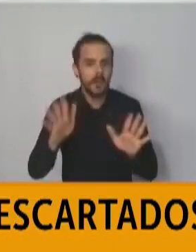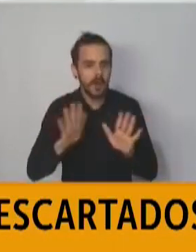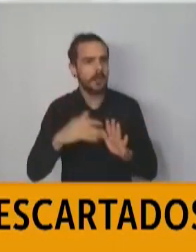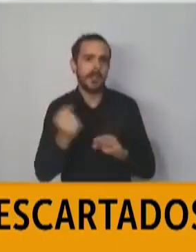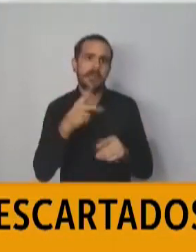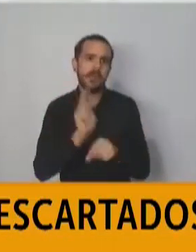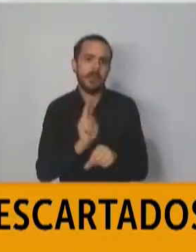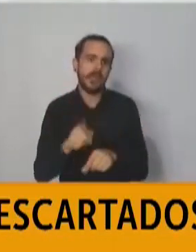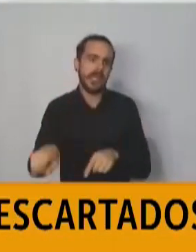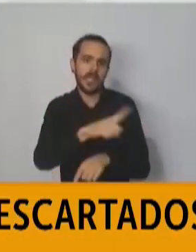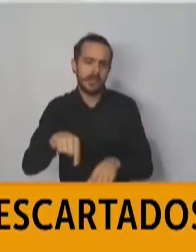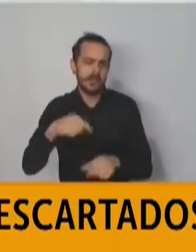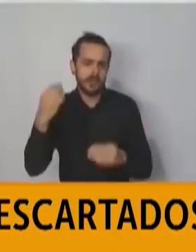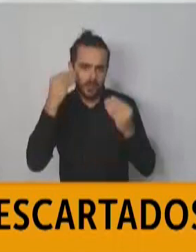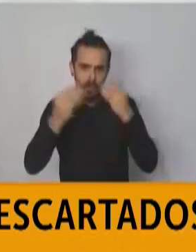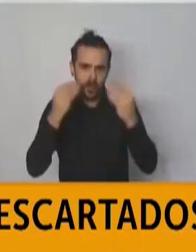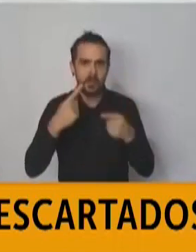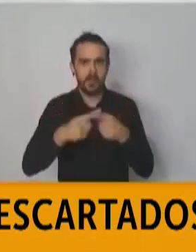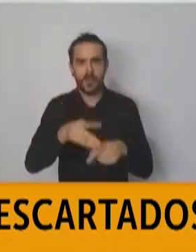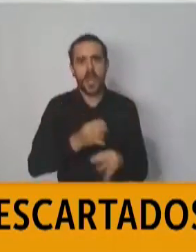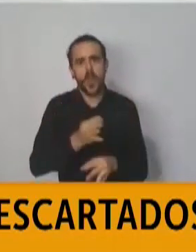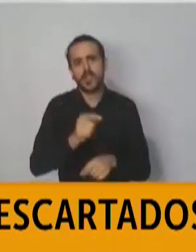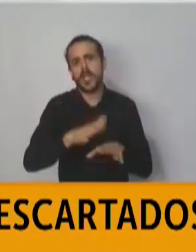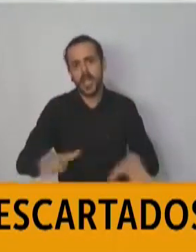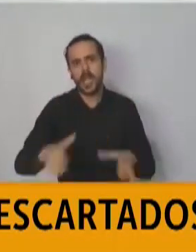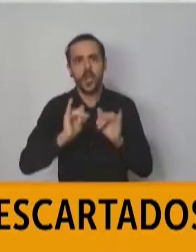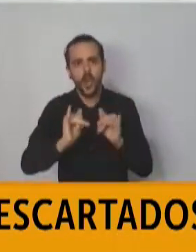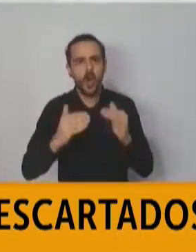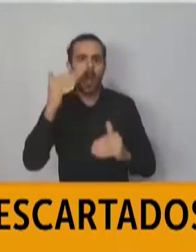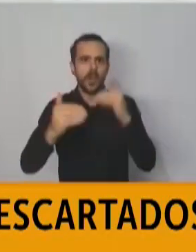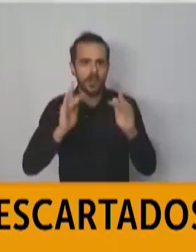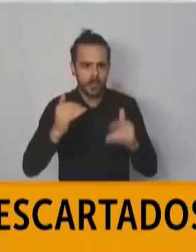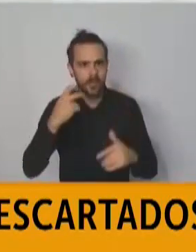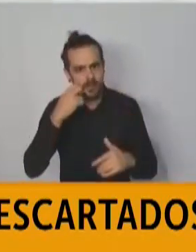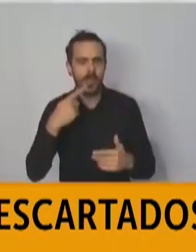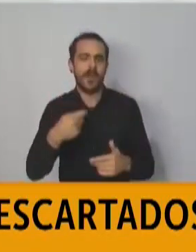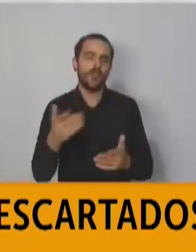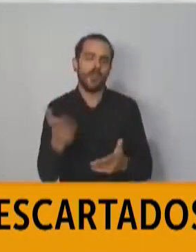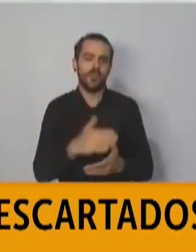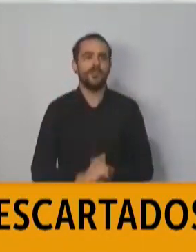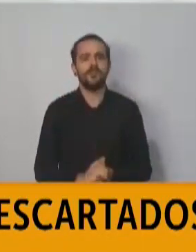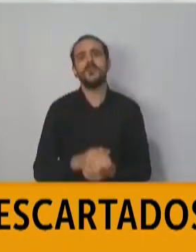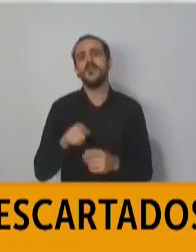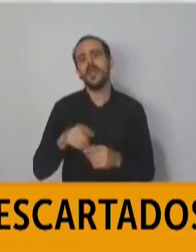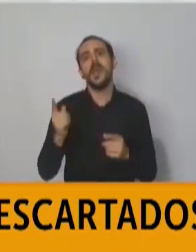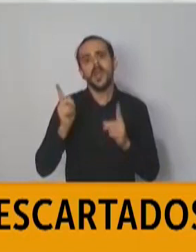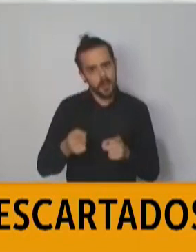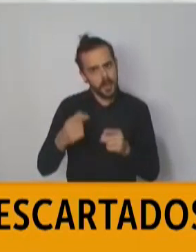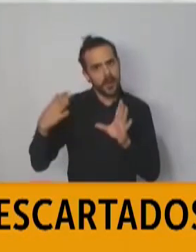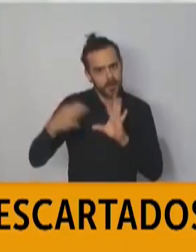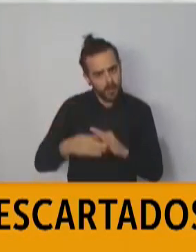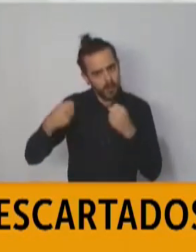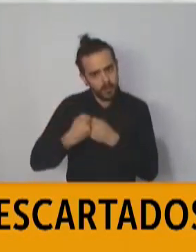Articulando, lógicamente, y no superponiendo, sino contribuyendo con la estrategia que se da a nivel del Ministerio de Educación de la Nación,